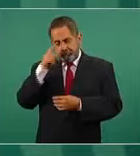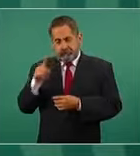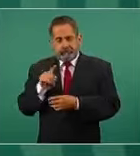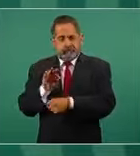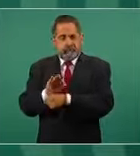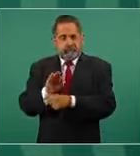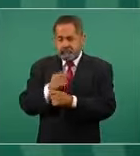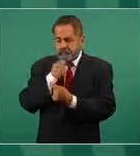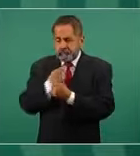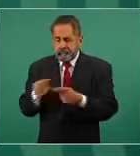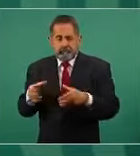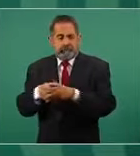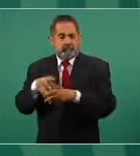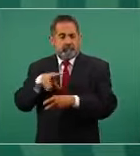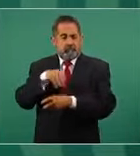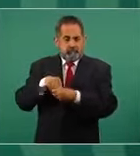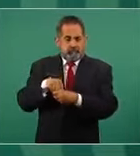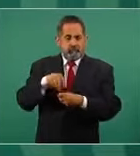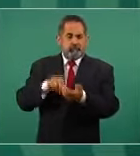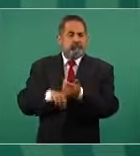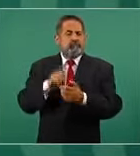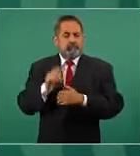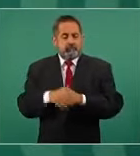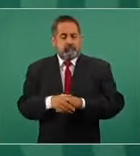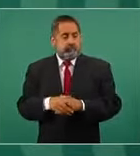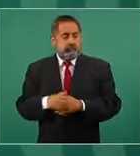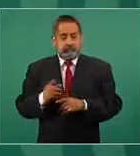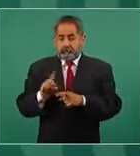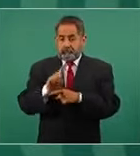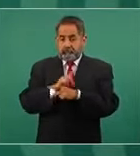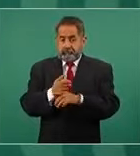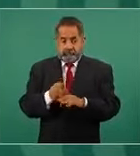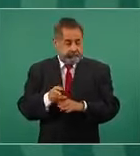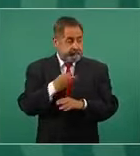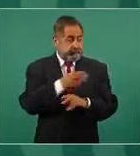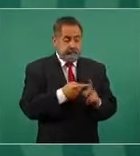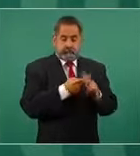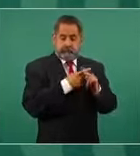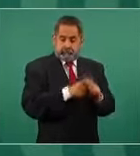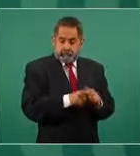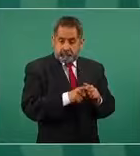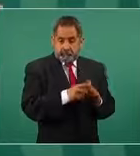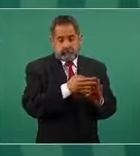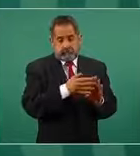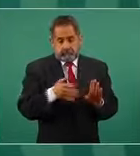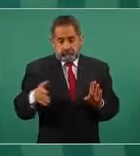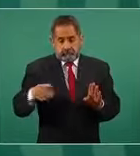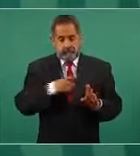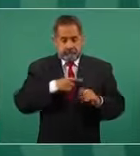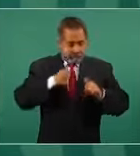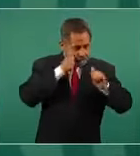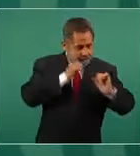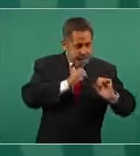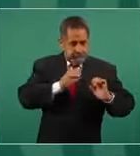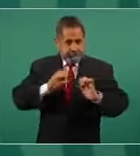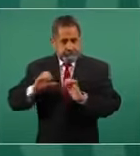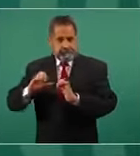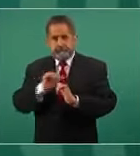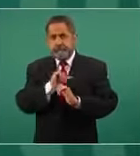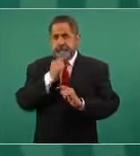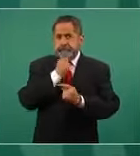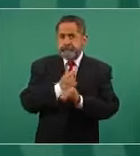Niñas y Adolescentes. Es decir, es un tema que desde el principio quedó claro que había que atender en forma sistemática, en forma integral,